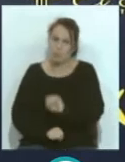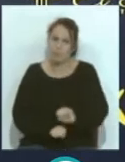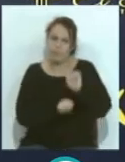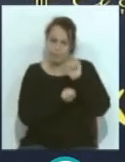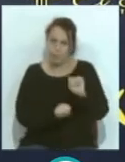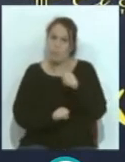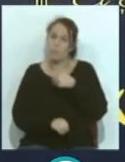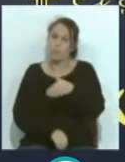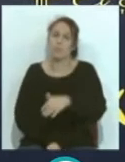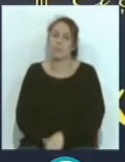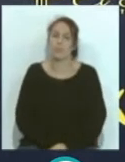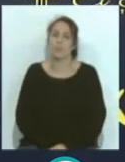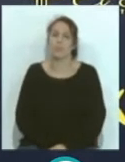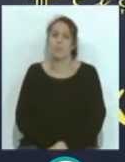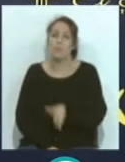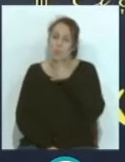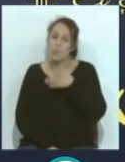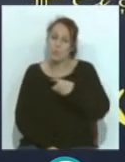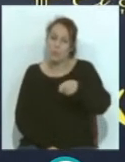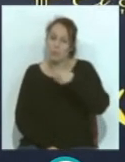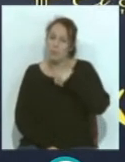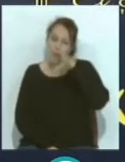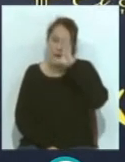y por eso le creo.